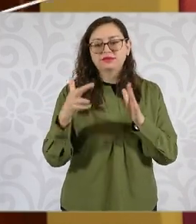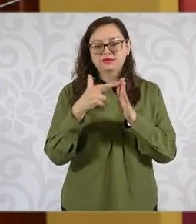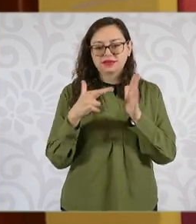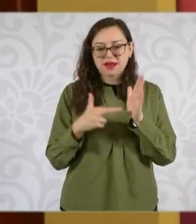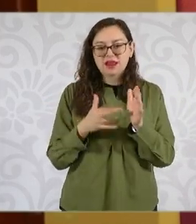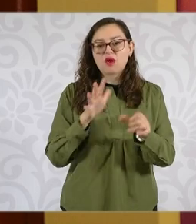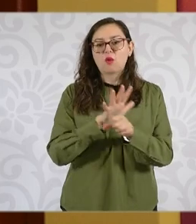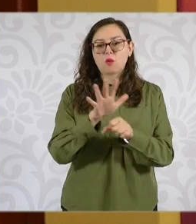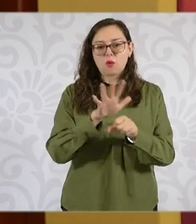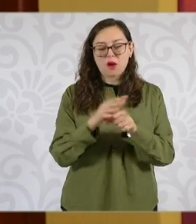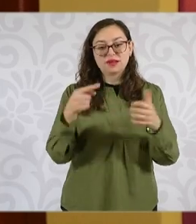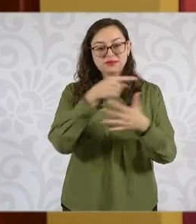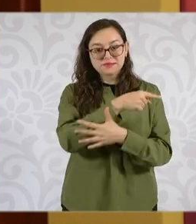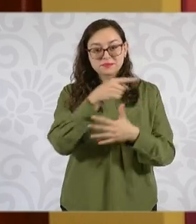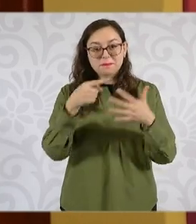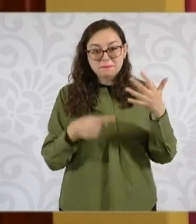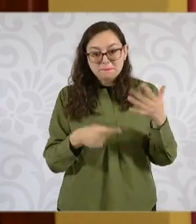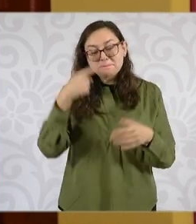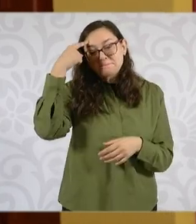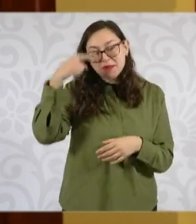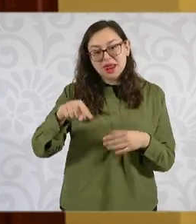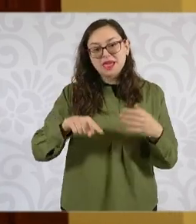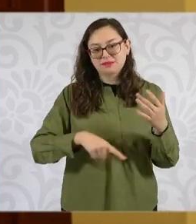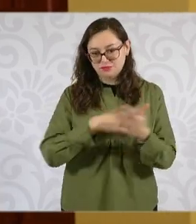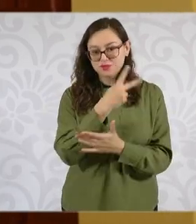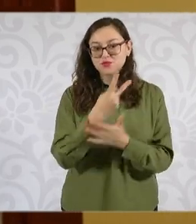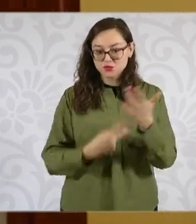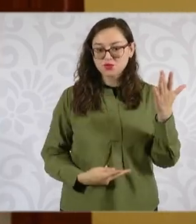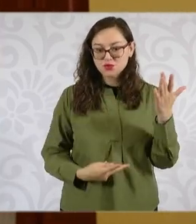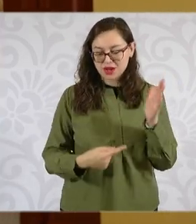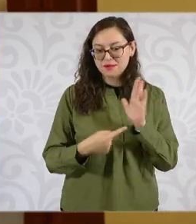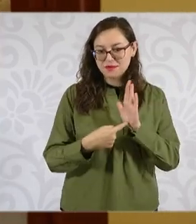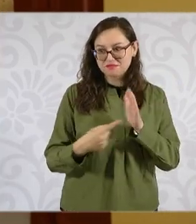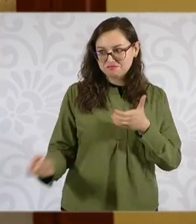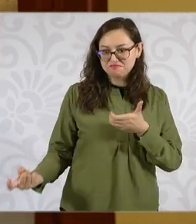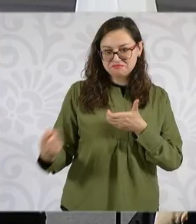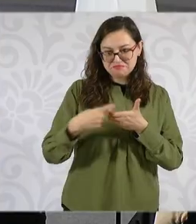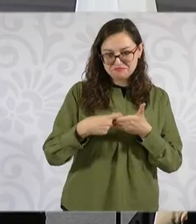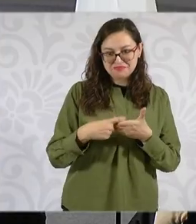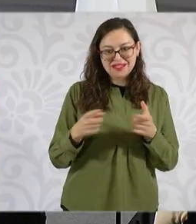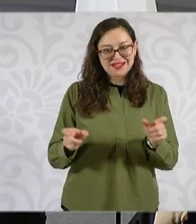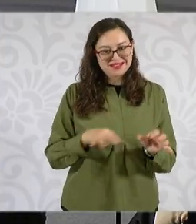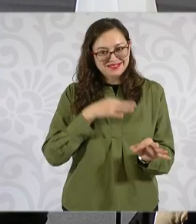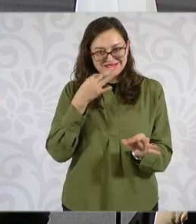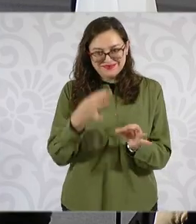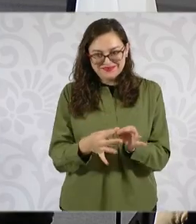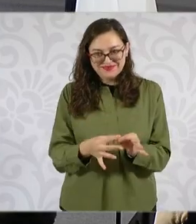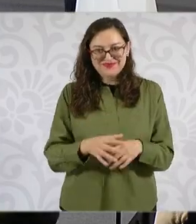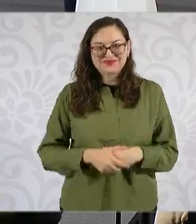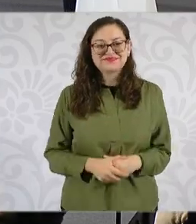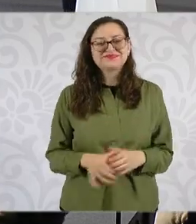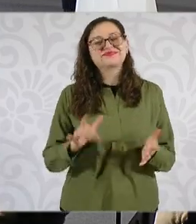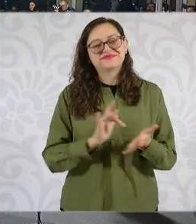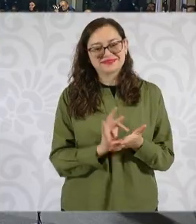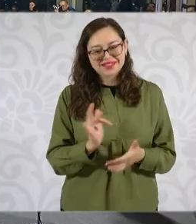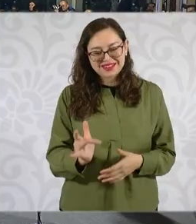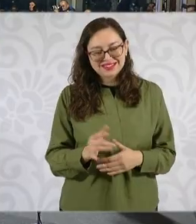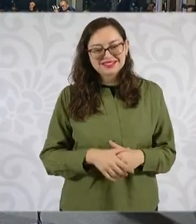para este programa que nos instruyó la presidenta de la República. Es cuanto, presidente. Gracias, Octavio.